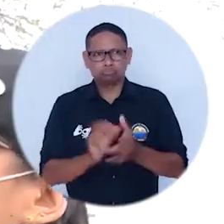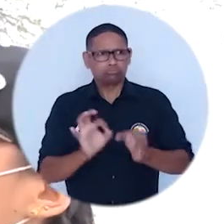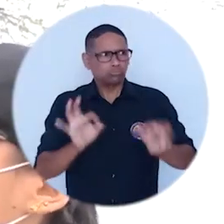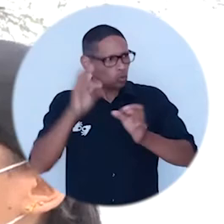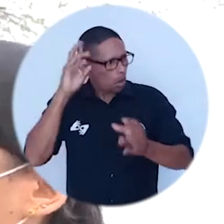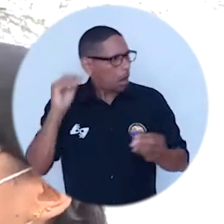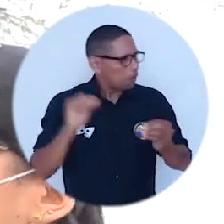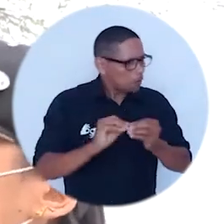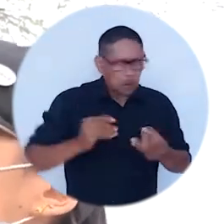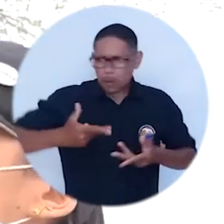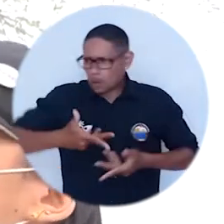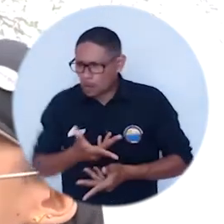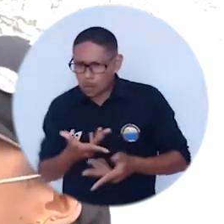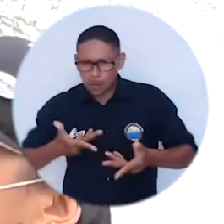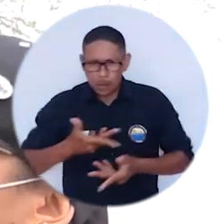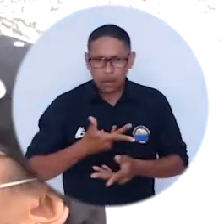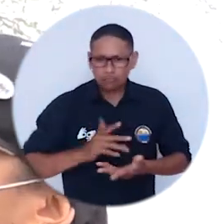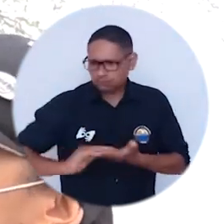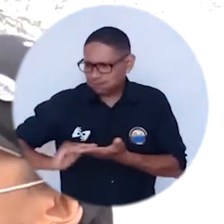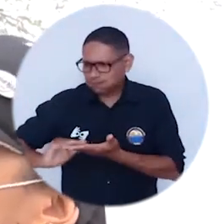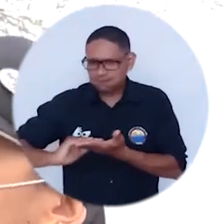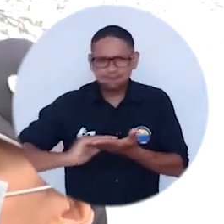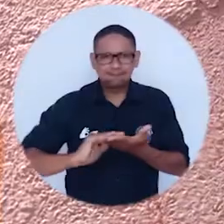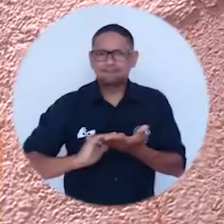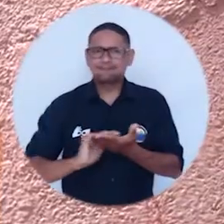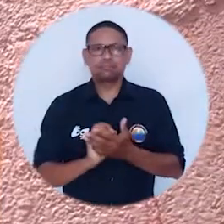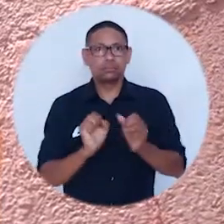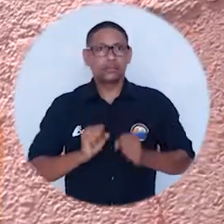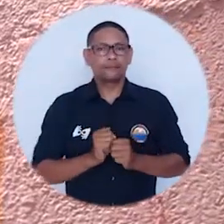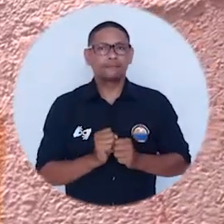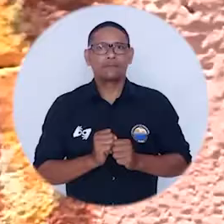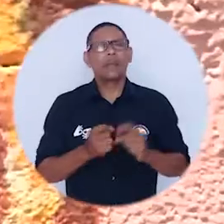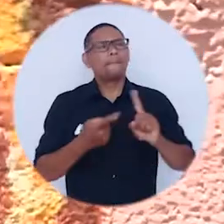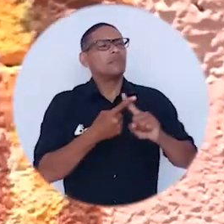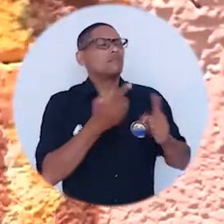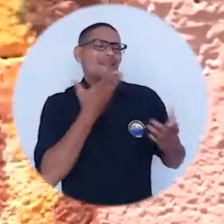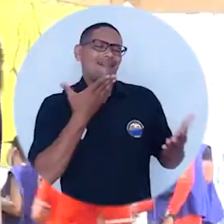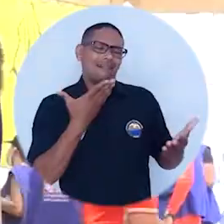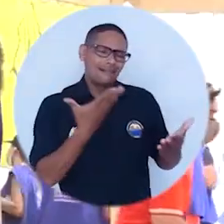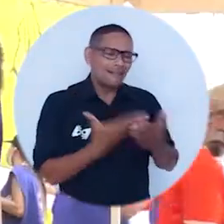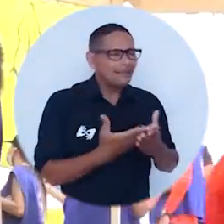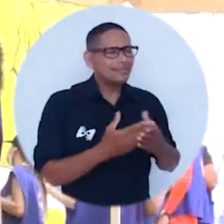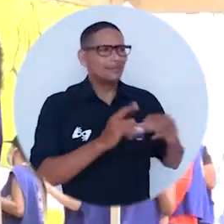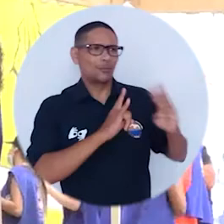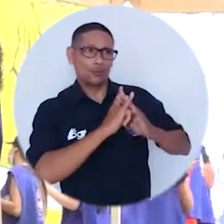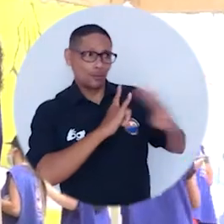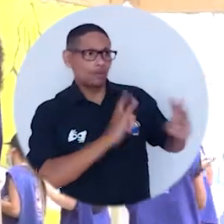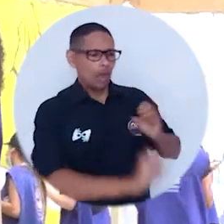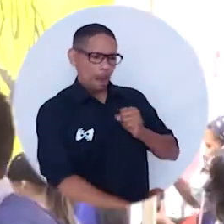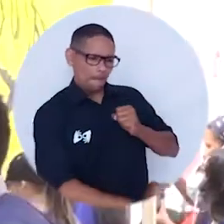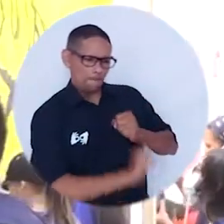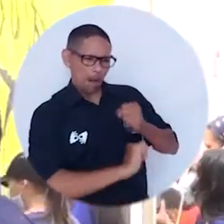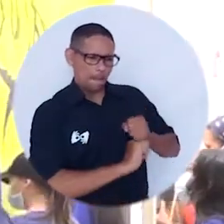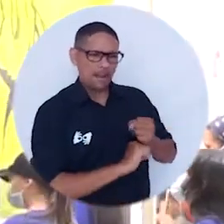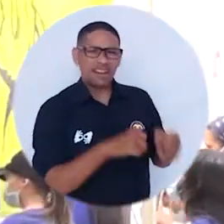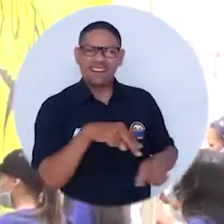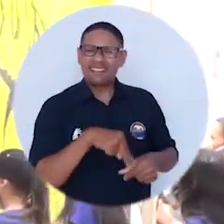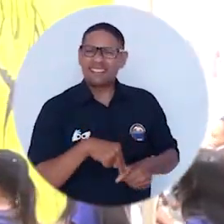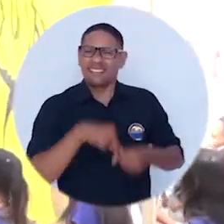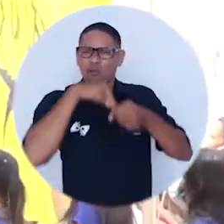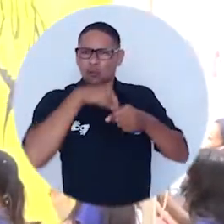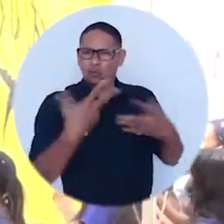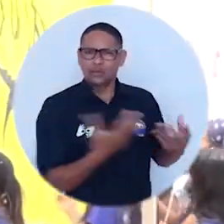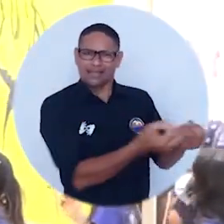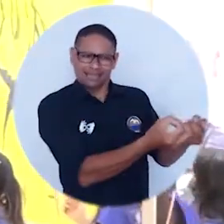Mater. Podemos concertar y realizar soluciones por nuestro país. Le extendemos las gracias a la Universidad del Magdalena que nos ha apoyado